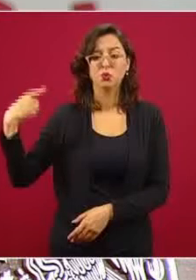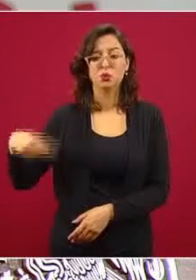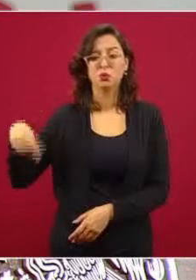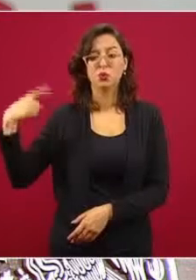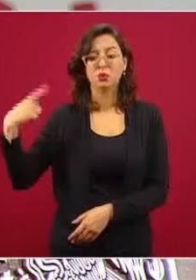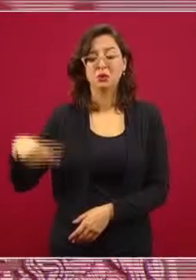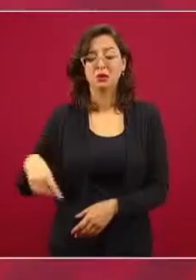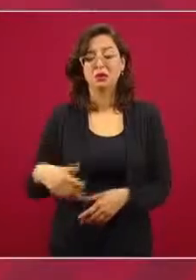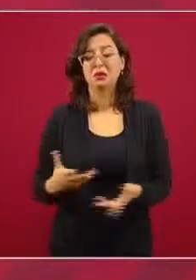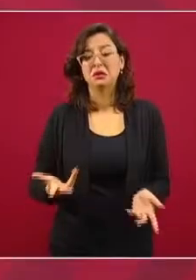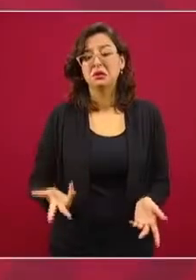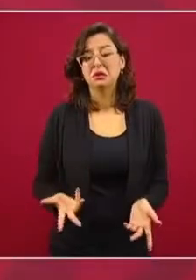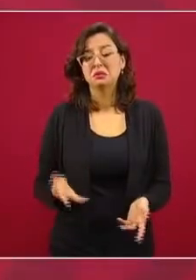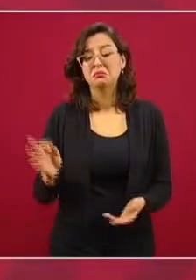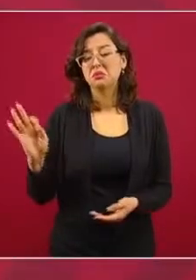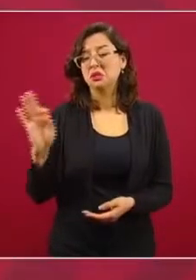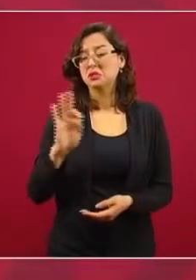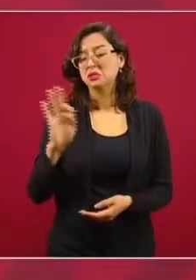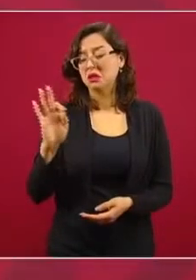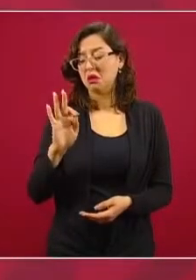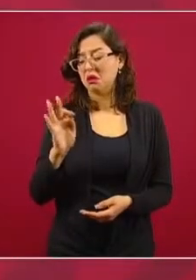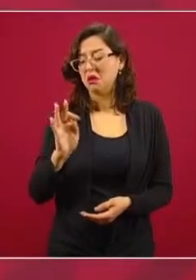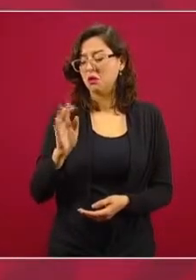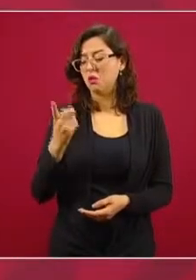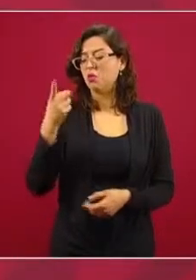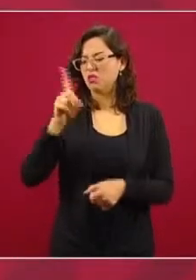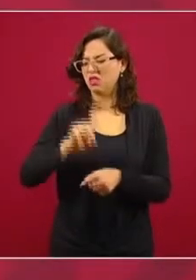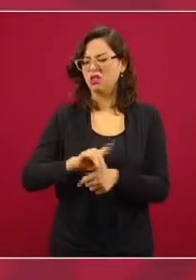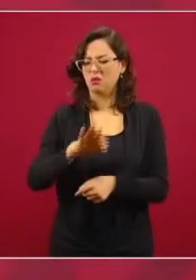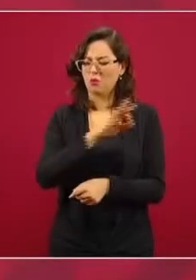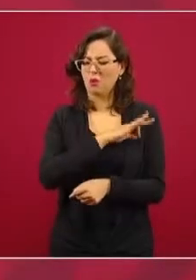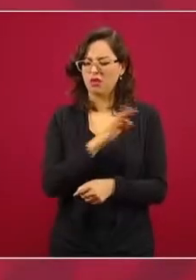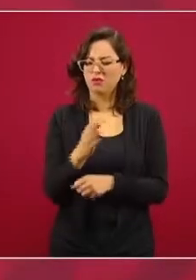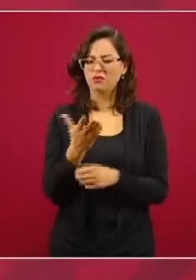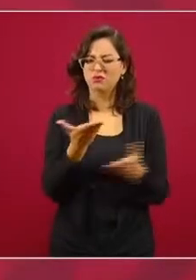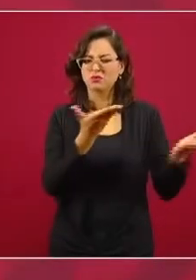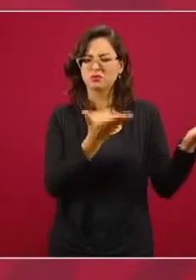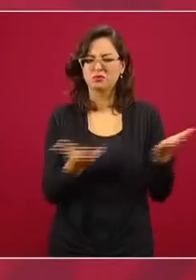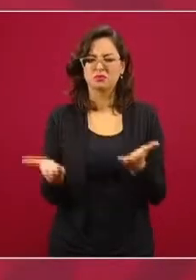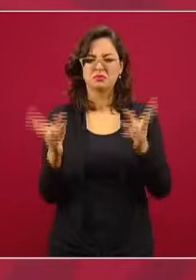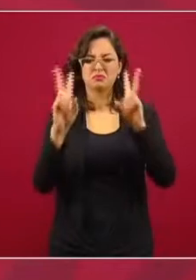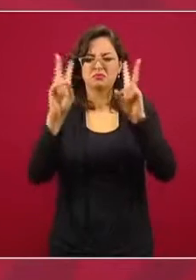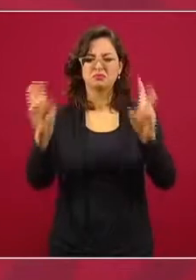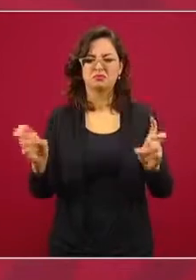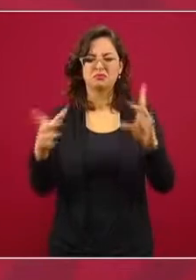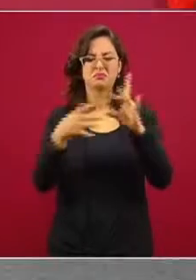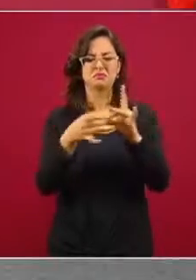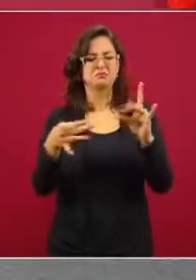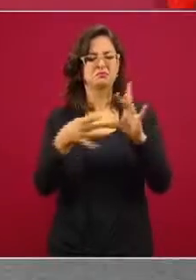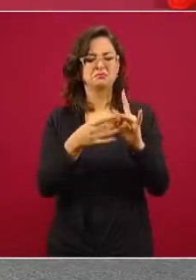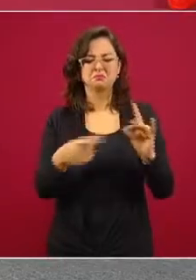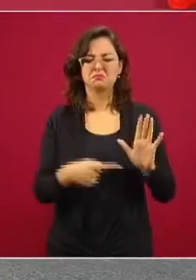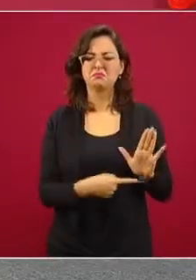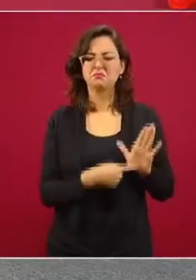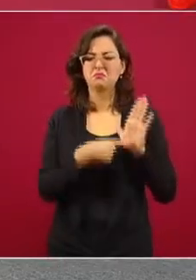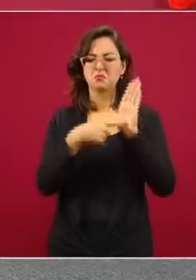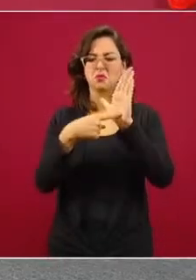aquí habláramos de eso, cuando menos saber por qué